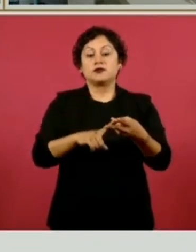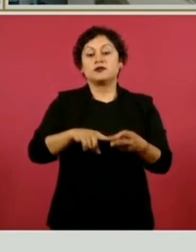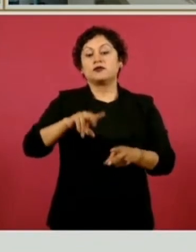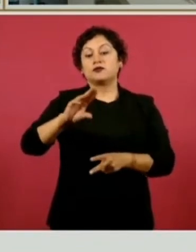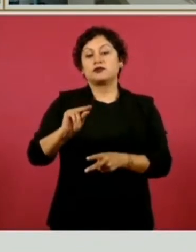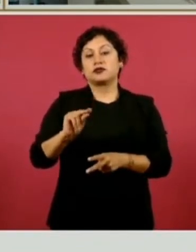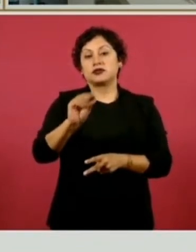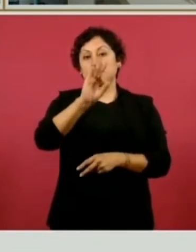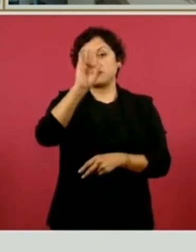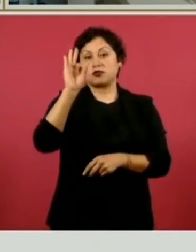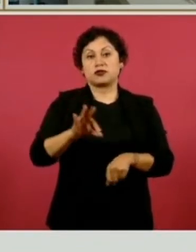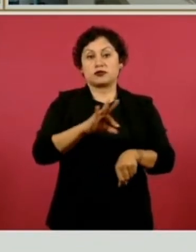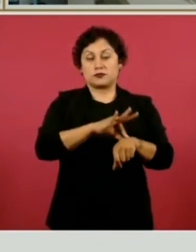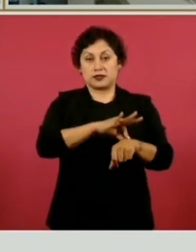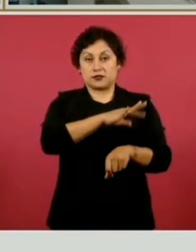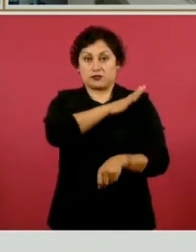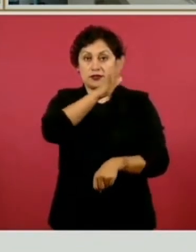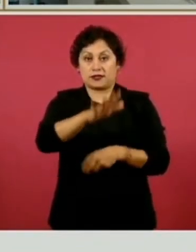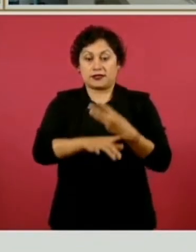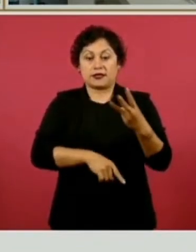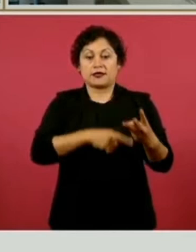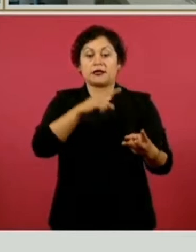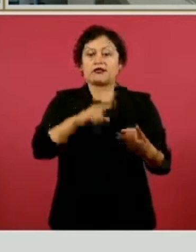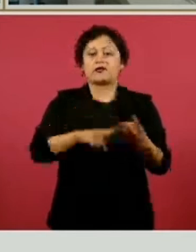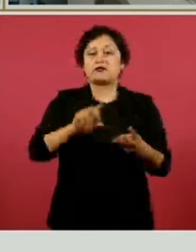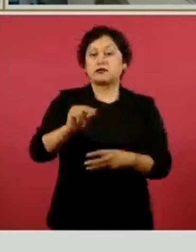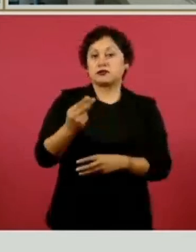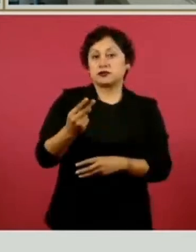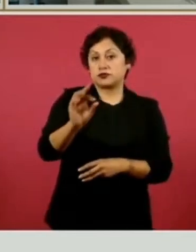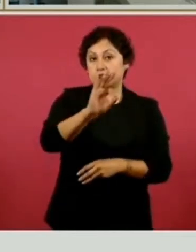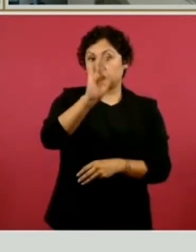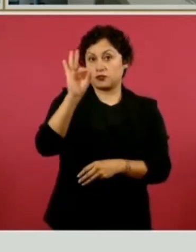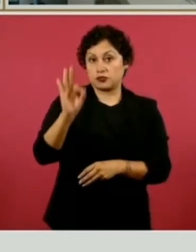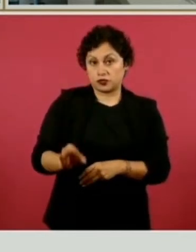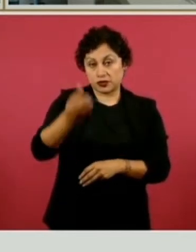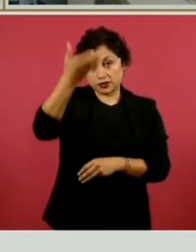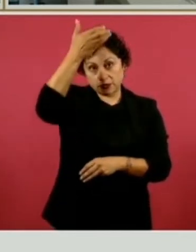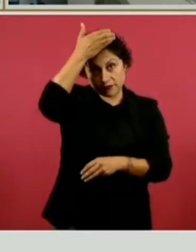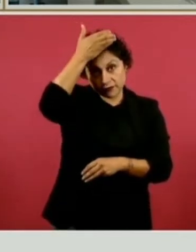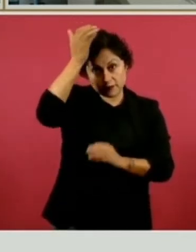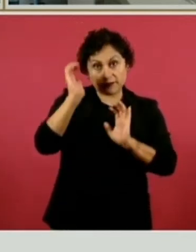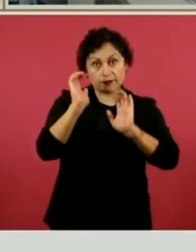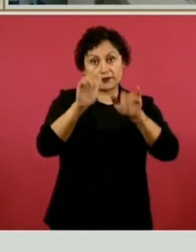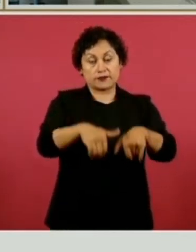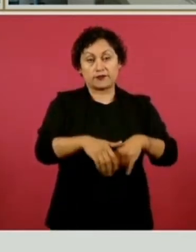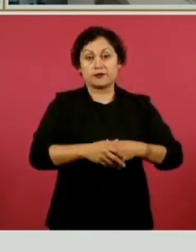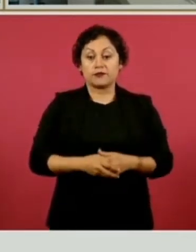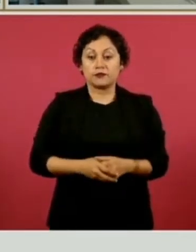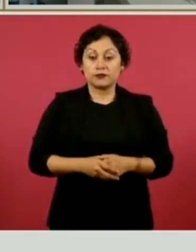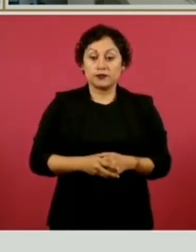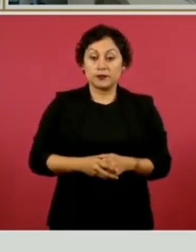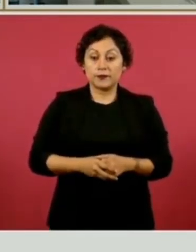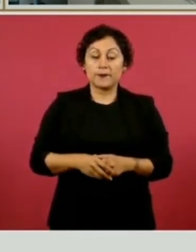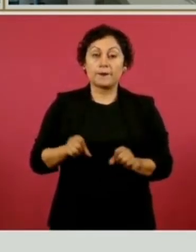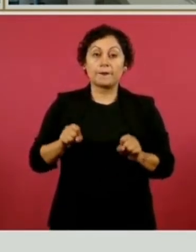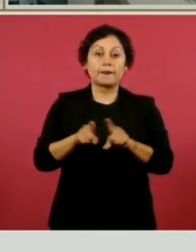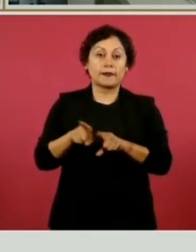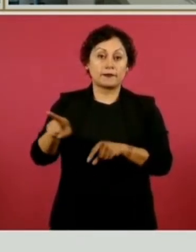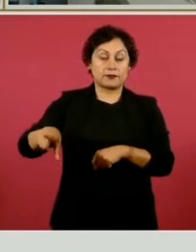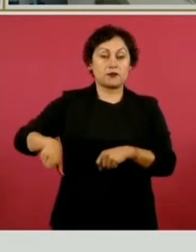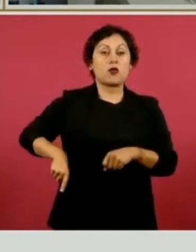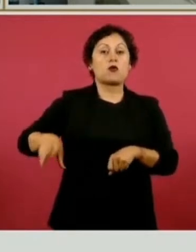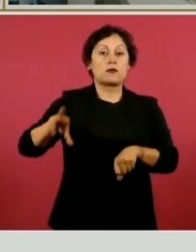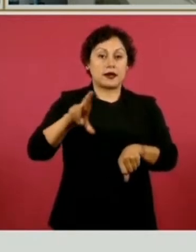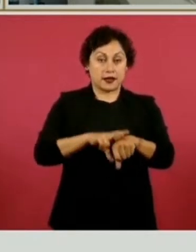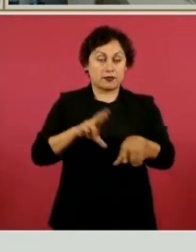médicos generales para el primer nivel y 82 por ciento en el caso de enfermería. También allá con el gobernador Ramírez Bedoya,